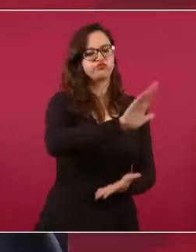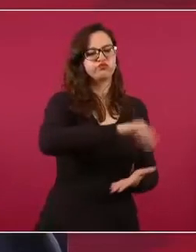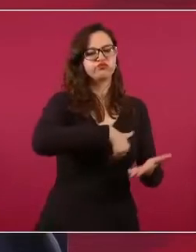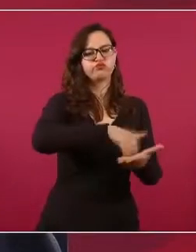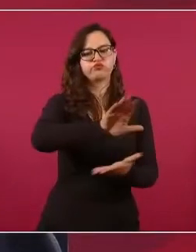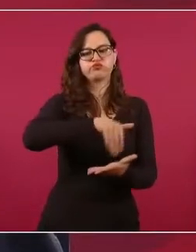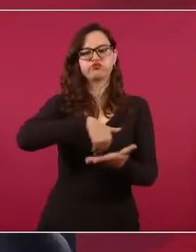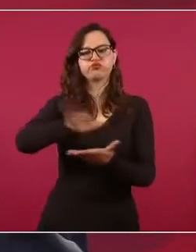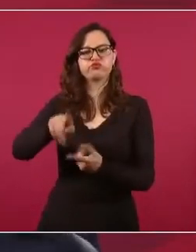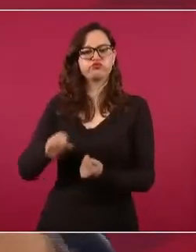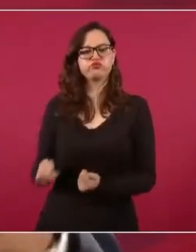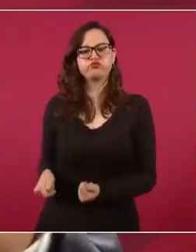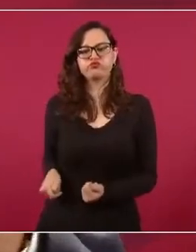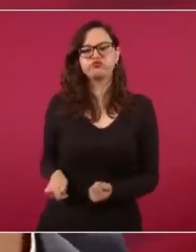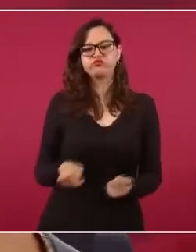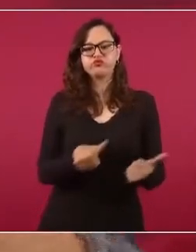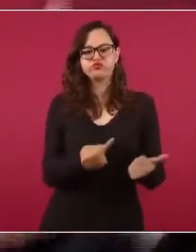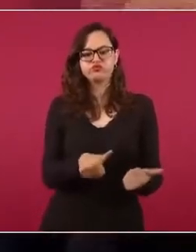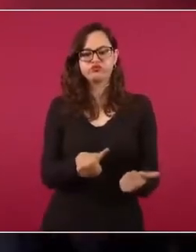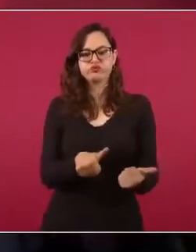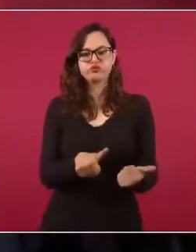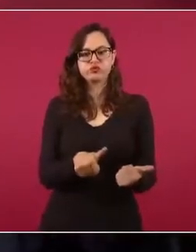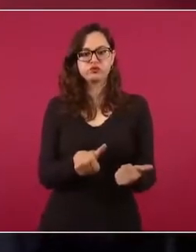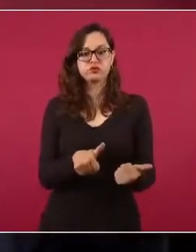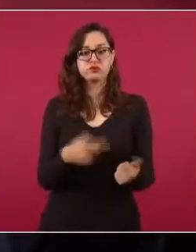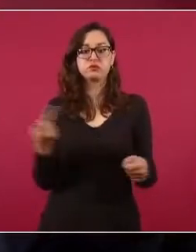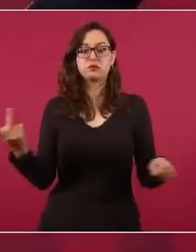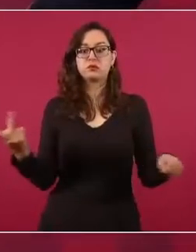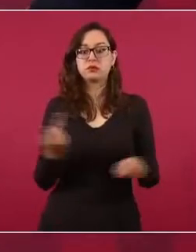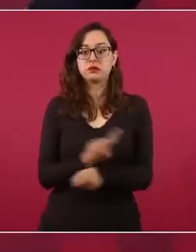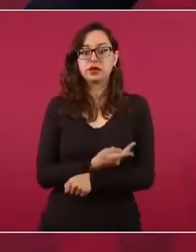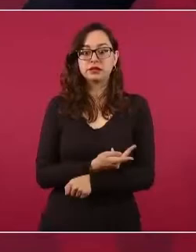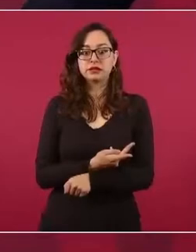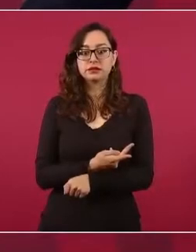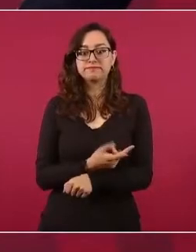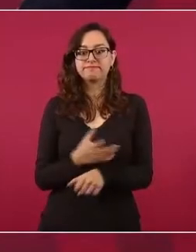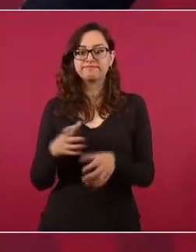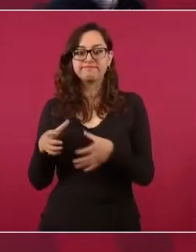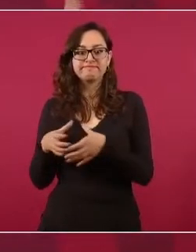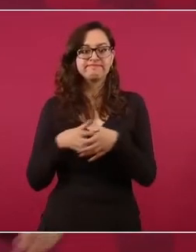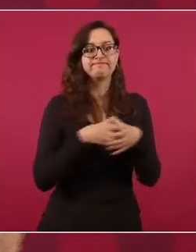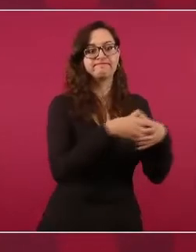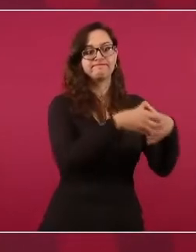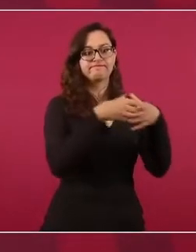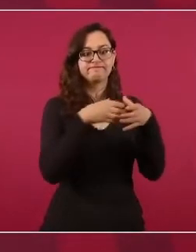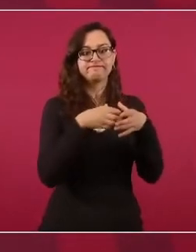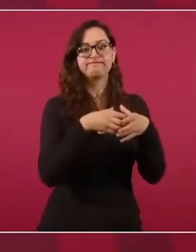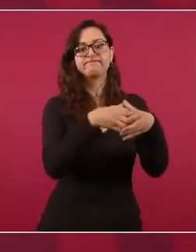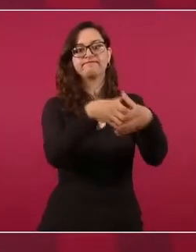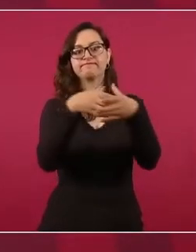y se van a zonas de refugio,